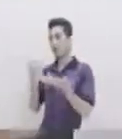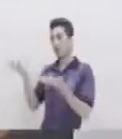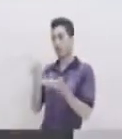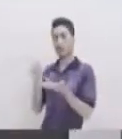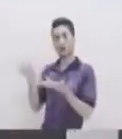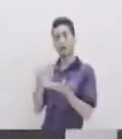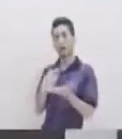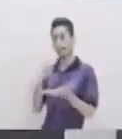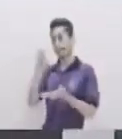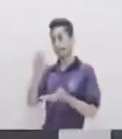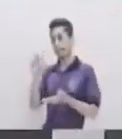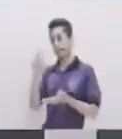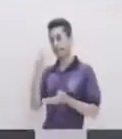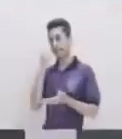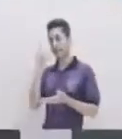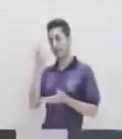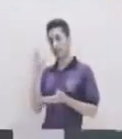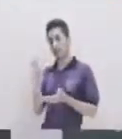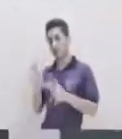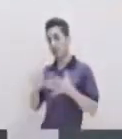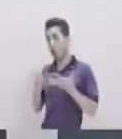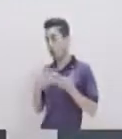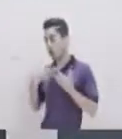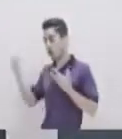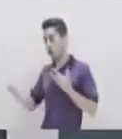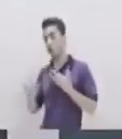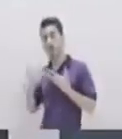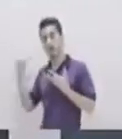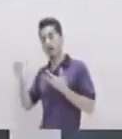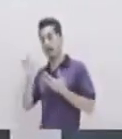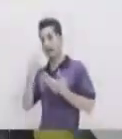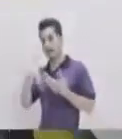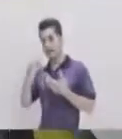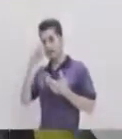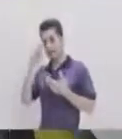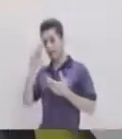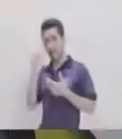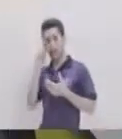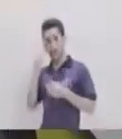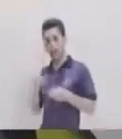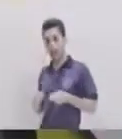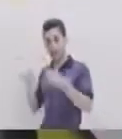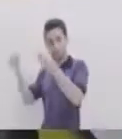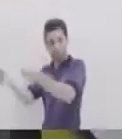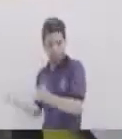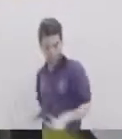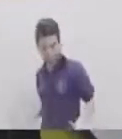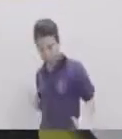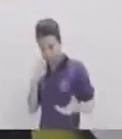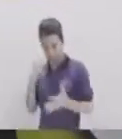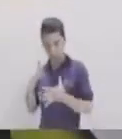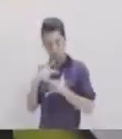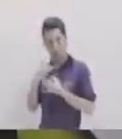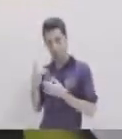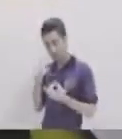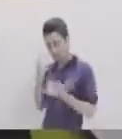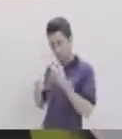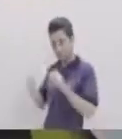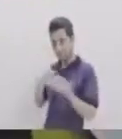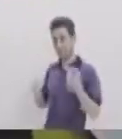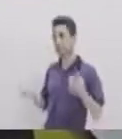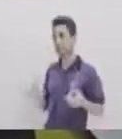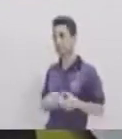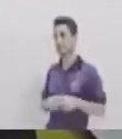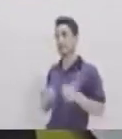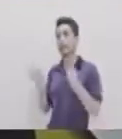Hasta cómo entregarlos Sí ¿Te parece si me acompañas A ver este recorrido? Sí Suena bastante interesante Muchas gracias Claudia